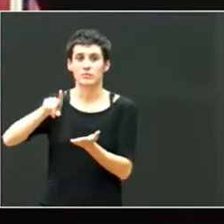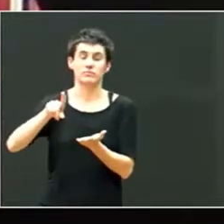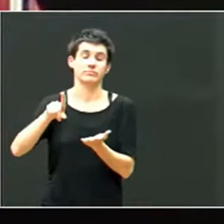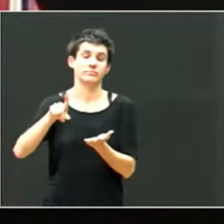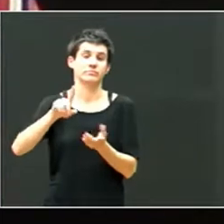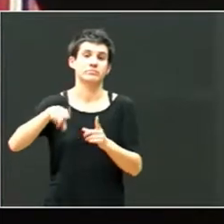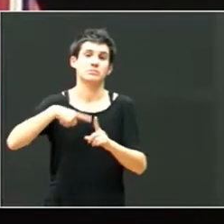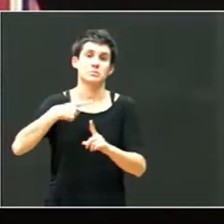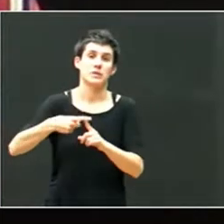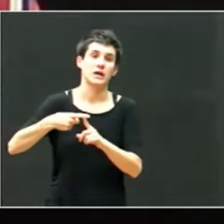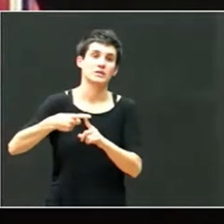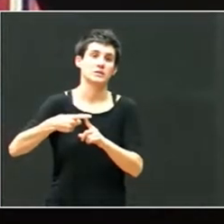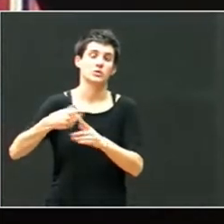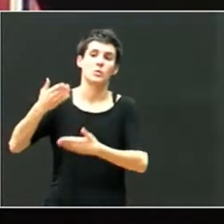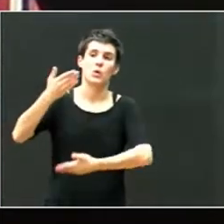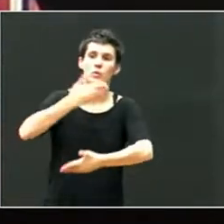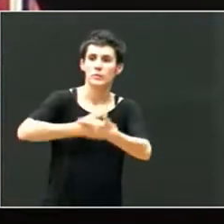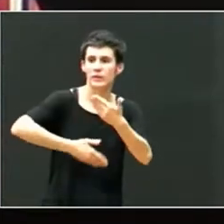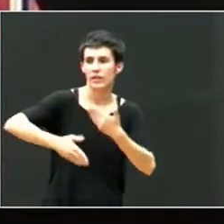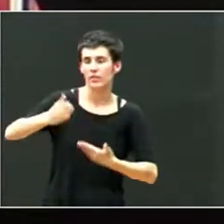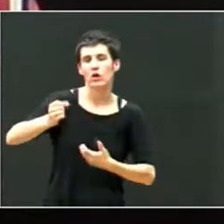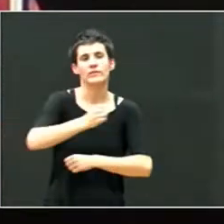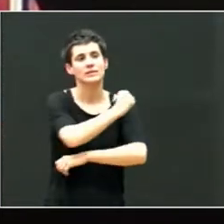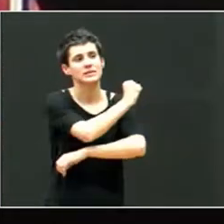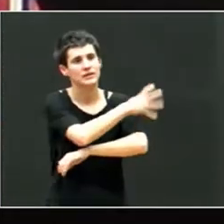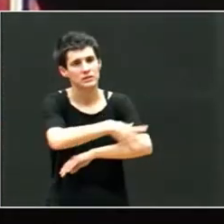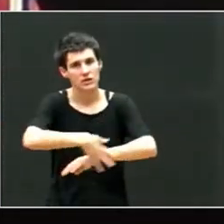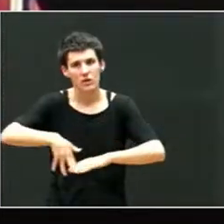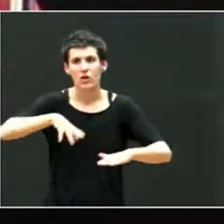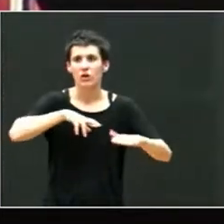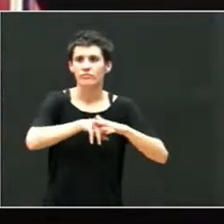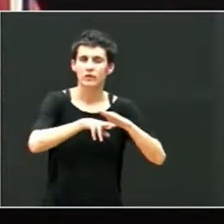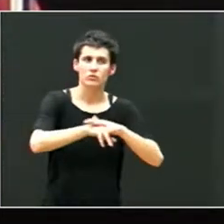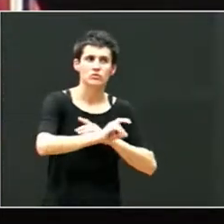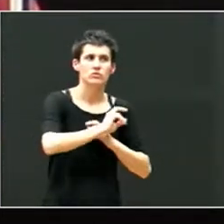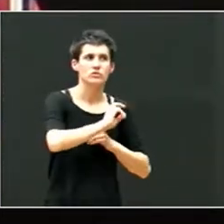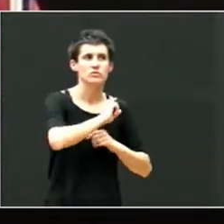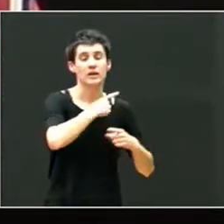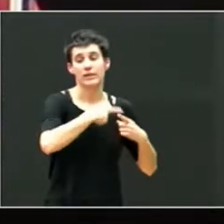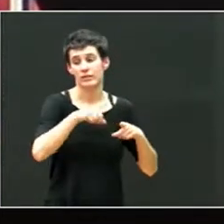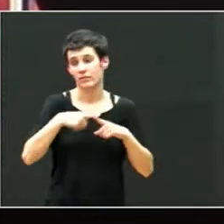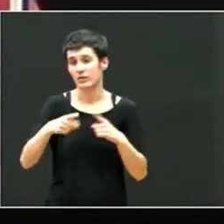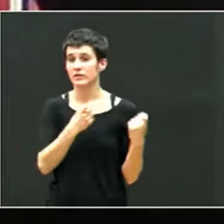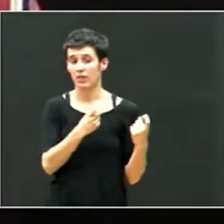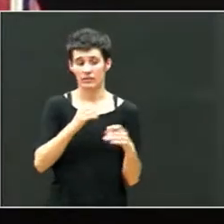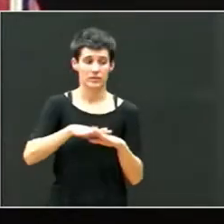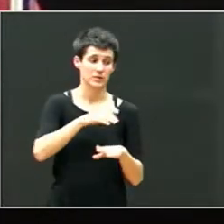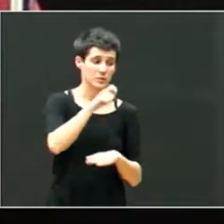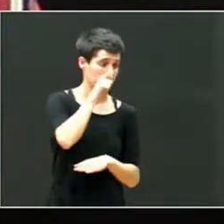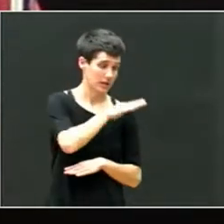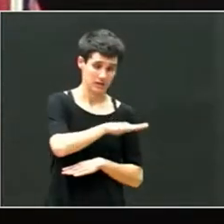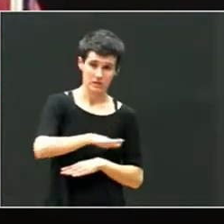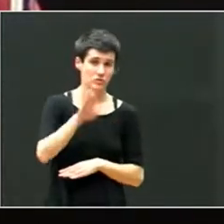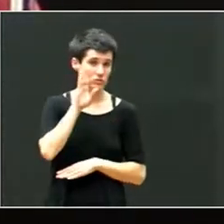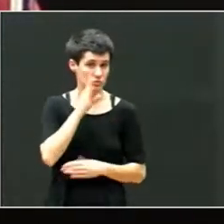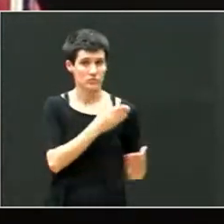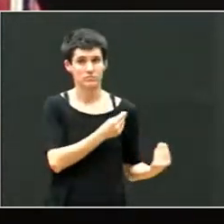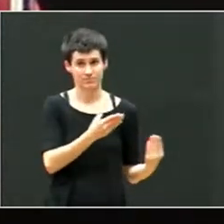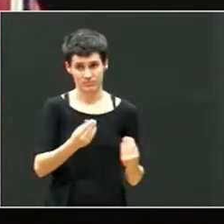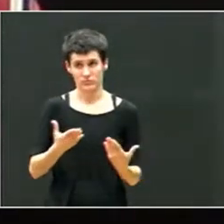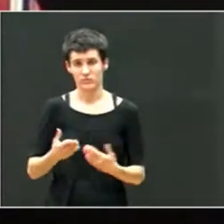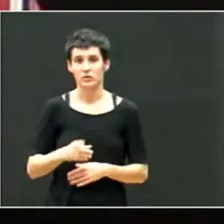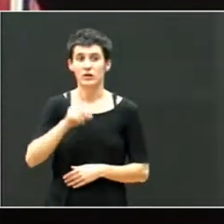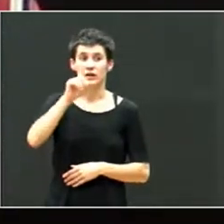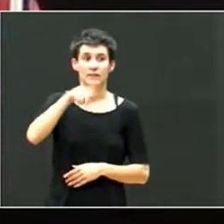cooperación y la intersección de los diferentes recursos que hacen falta para muchos de estos niños. Luego también la